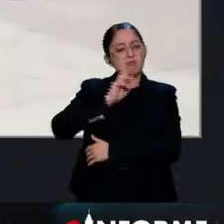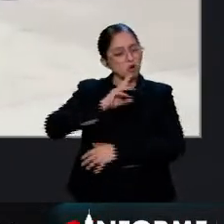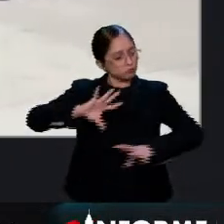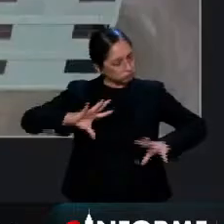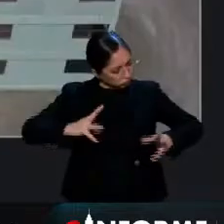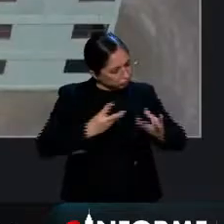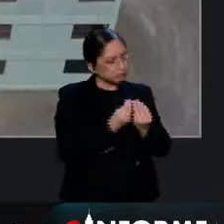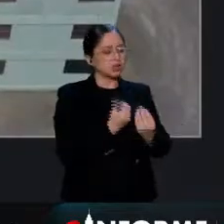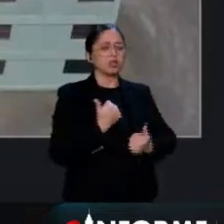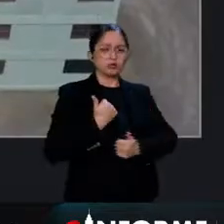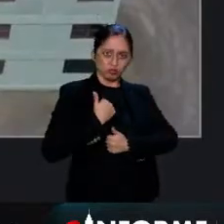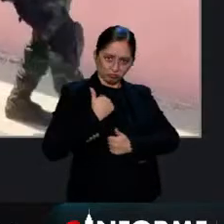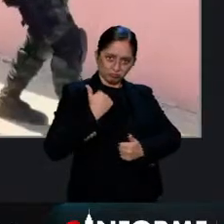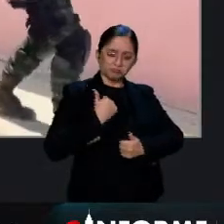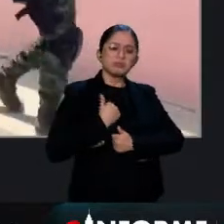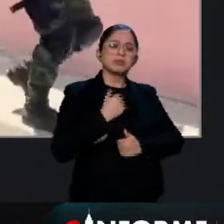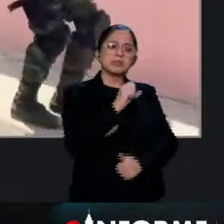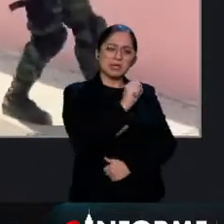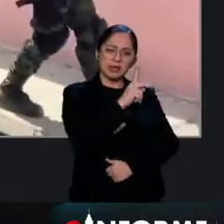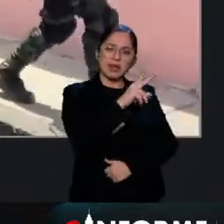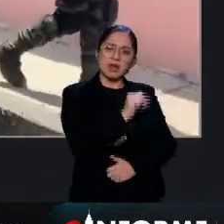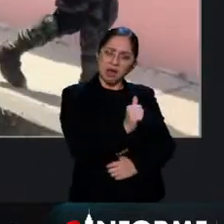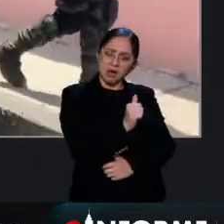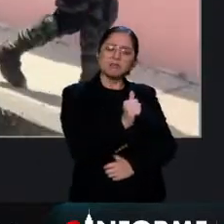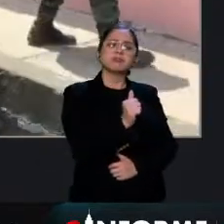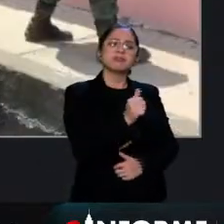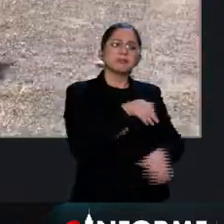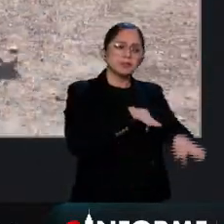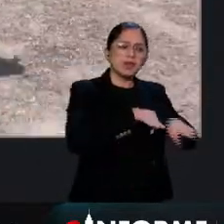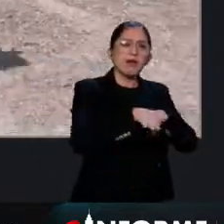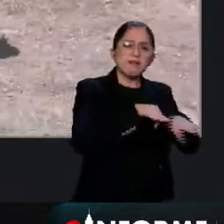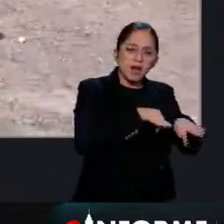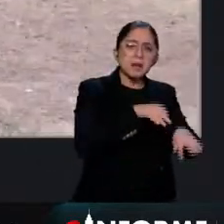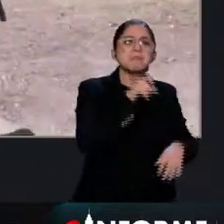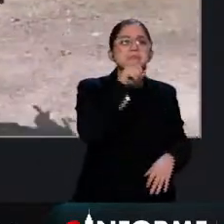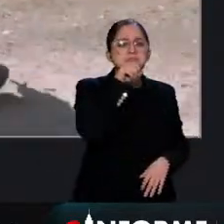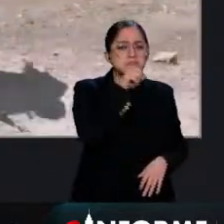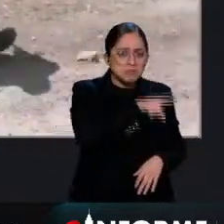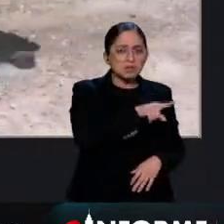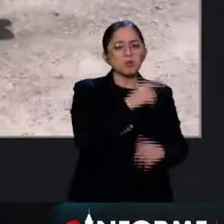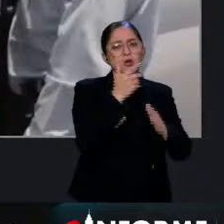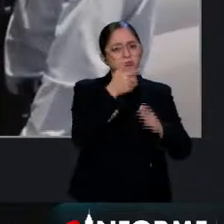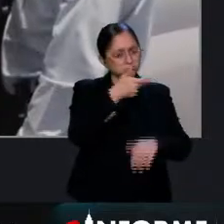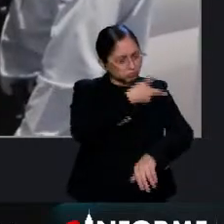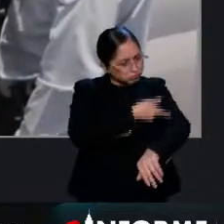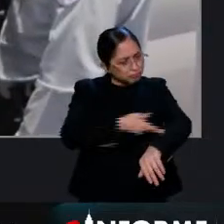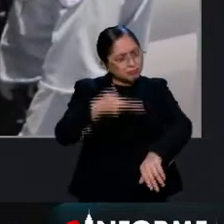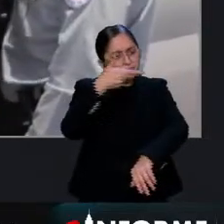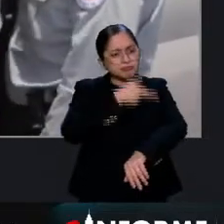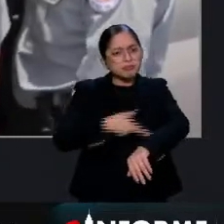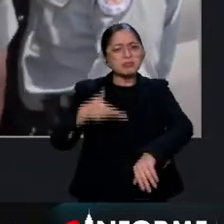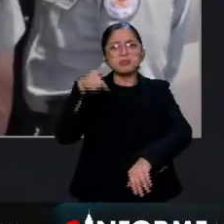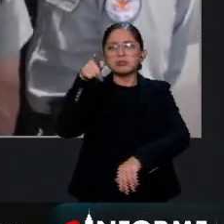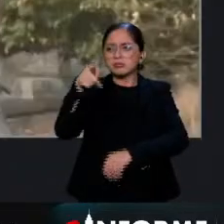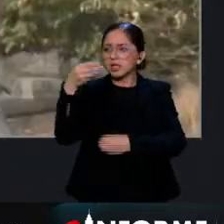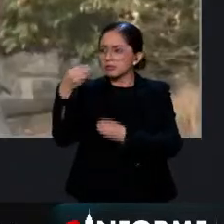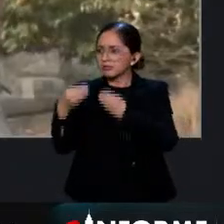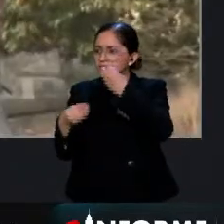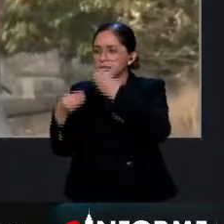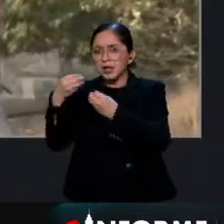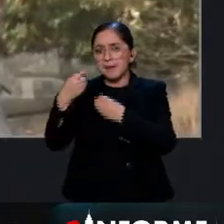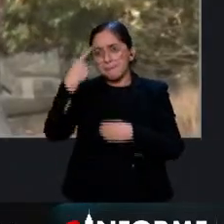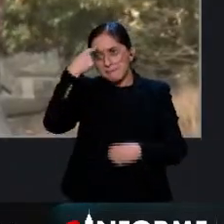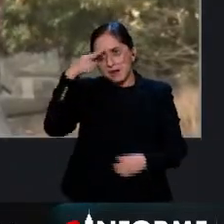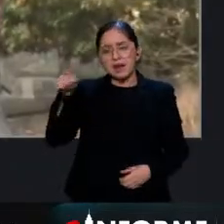reforma sí se discuta y que sí se avale, también señaló que se utilizarán los recursos legales necesarios para que la Guardia Nacional realice acciones de